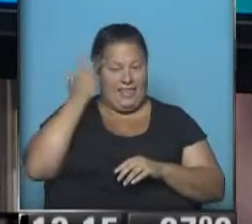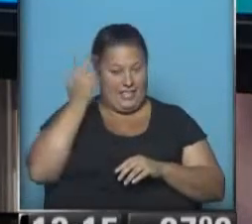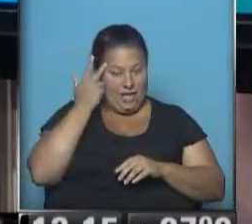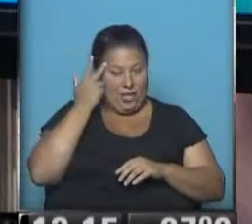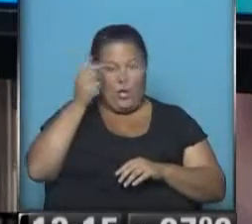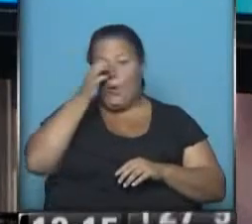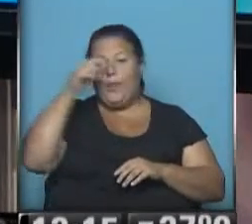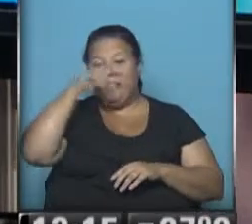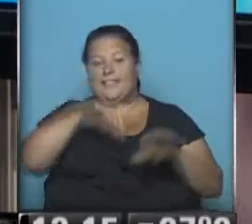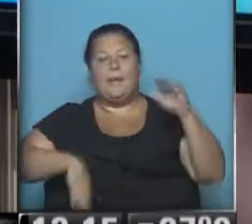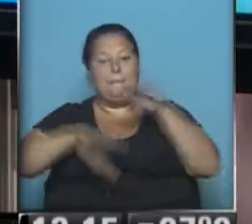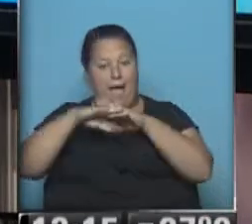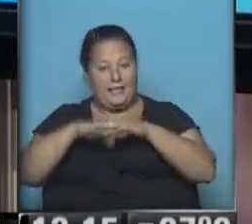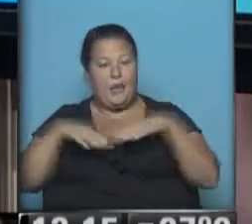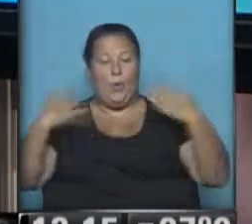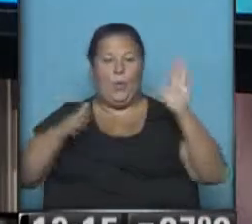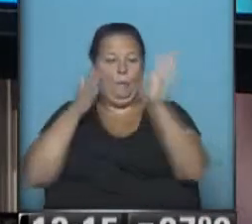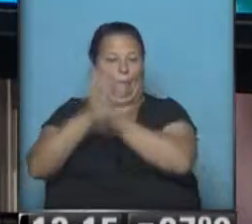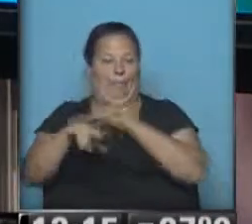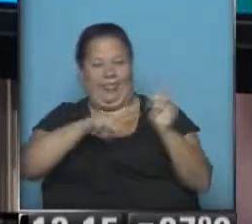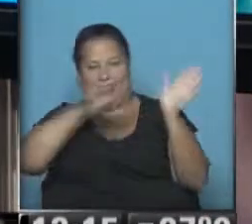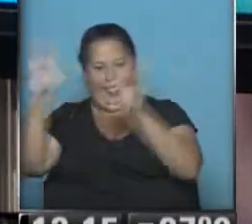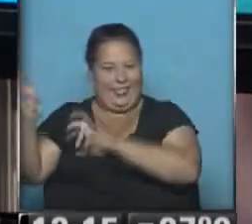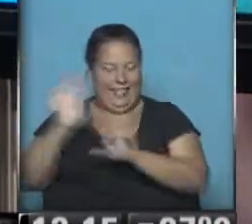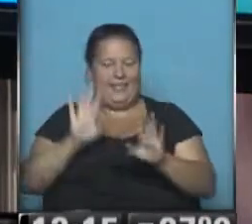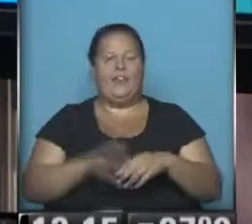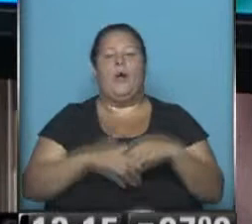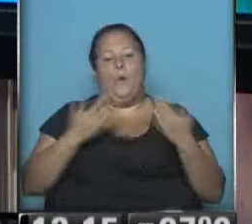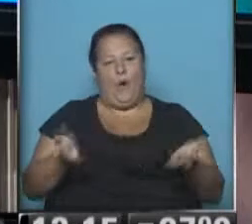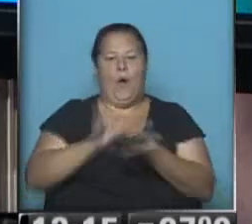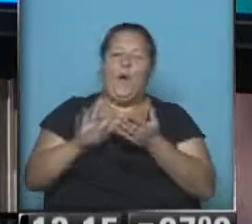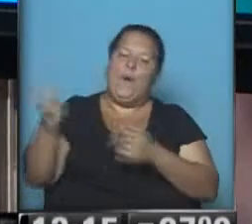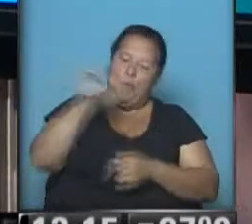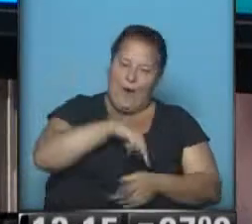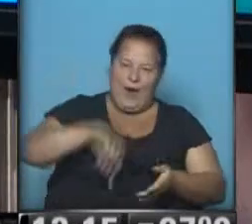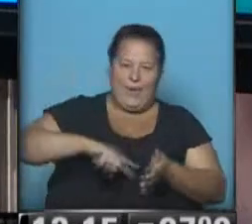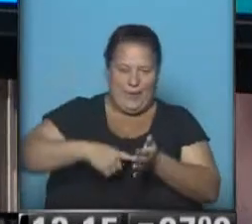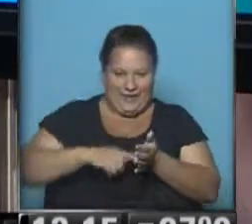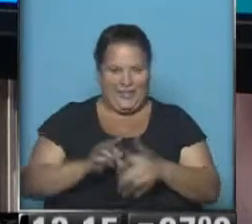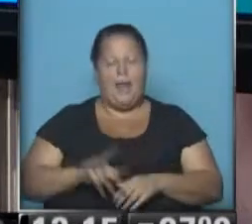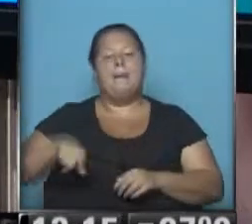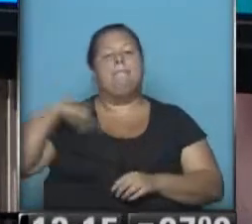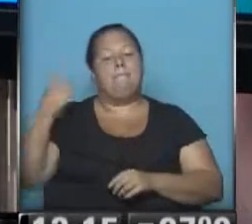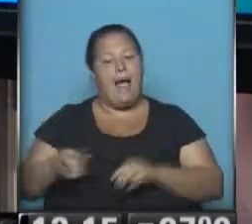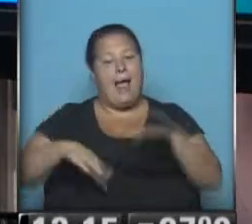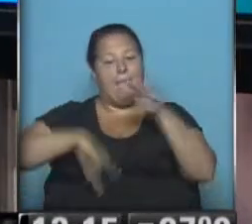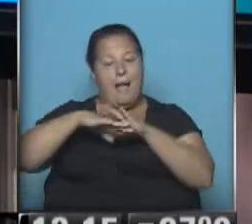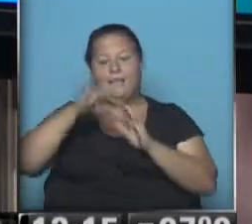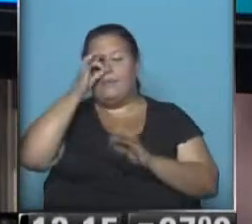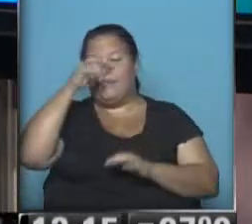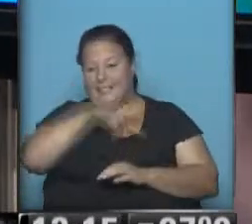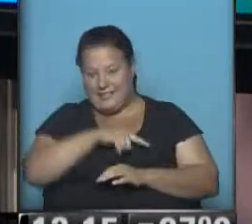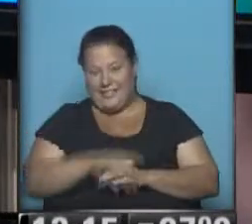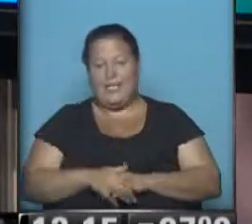18, 27 la máxima. Uy, me fui a otro lado, ¿eh? Bueno, volvemos a la ciudad de Buenos Aires. Para mañana, la máxima, 27.